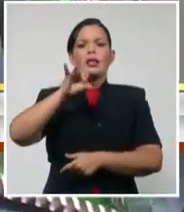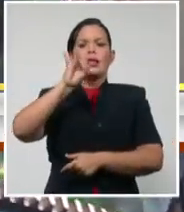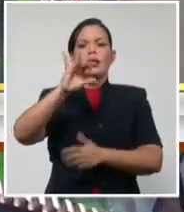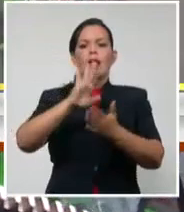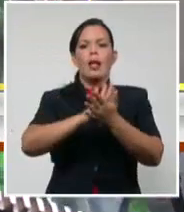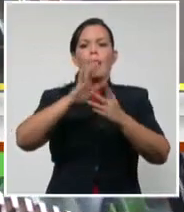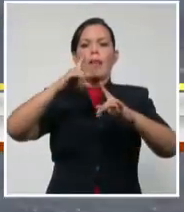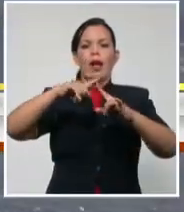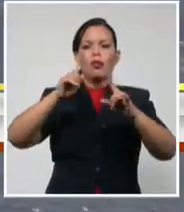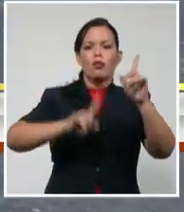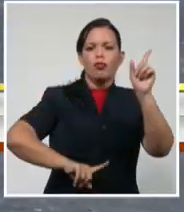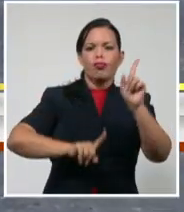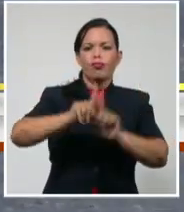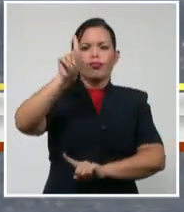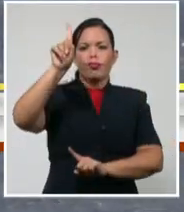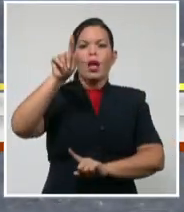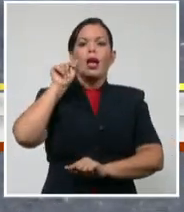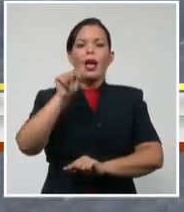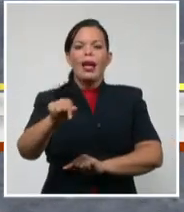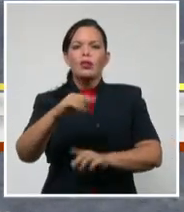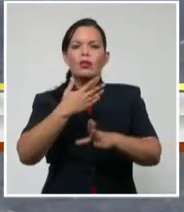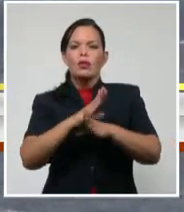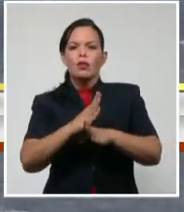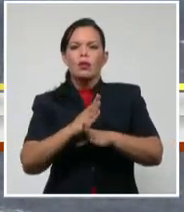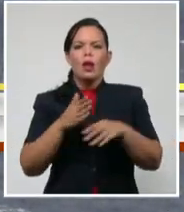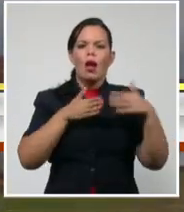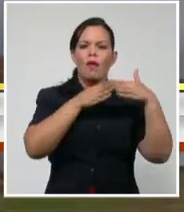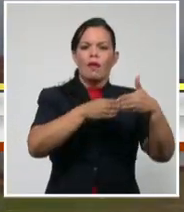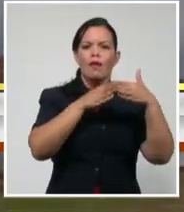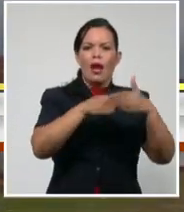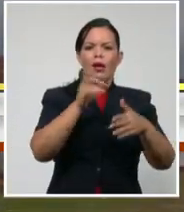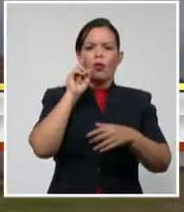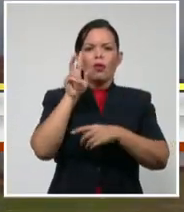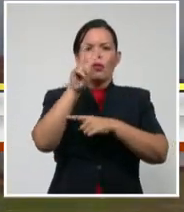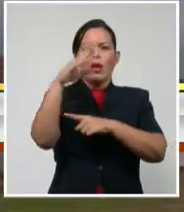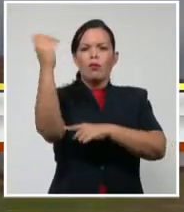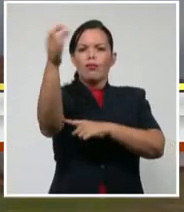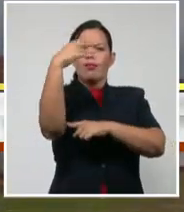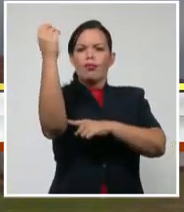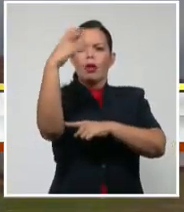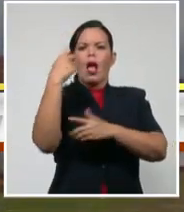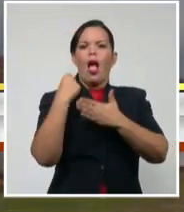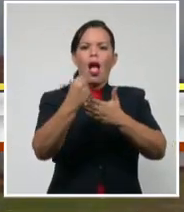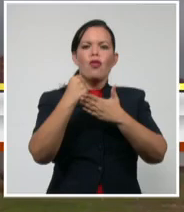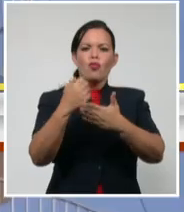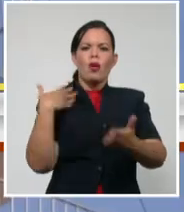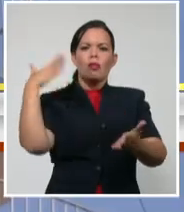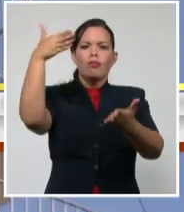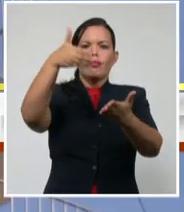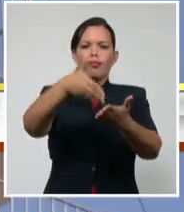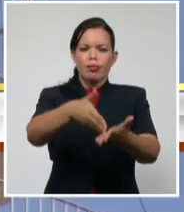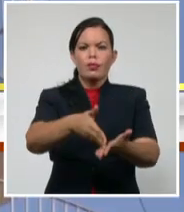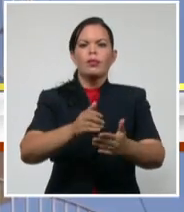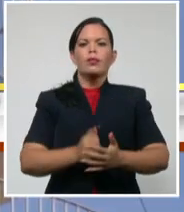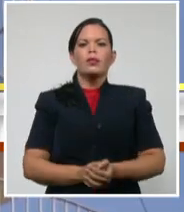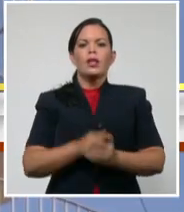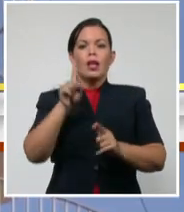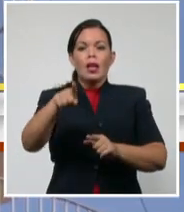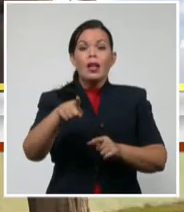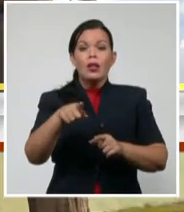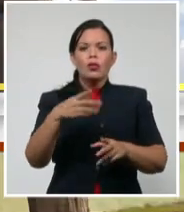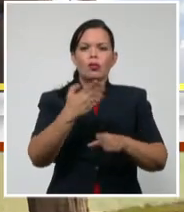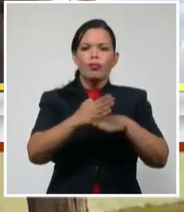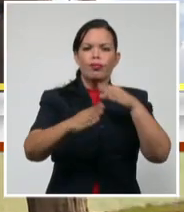Custodia el litoral y orienta los barcos en sus travesías por el paso de los vientos. Majestuoso evoca una construcción que duró 5 años y